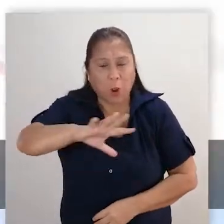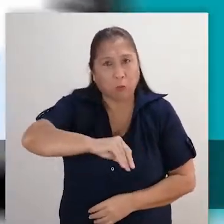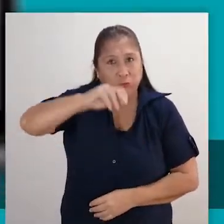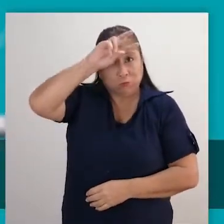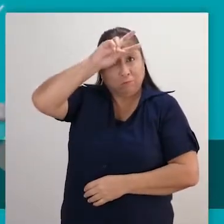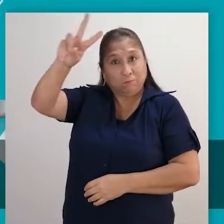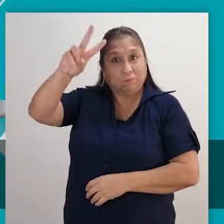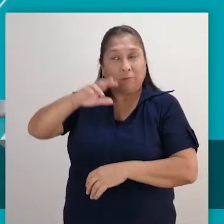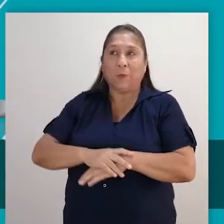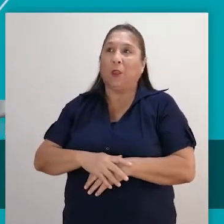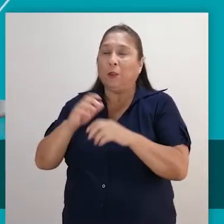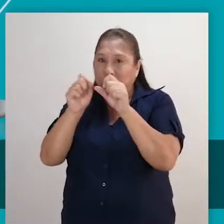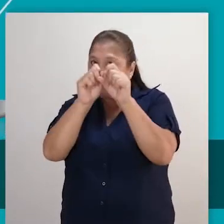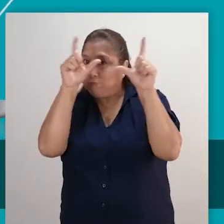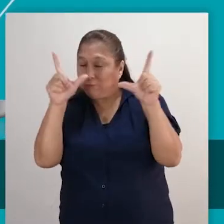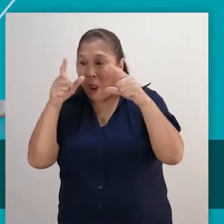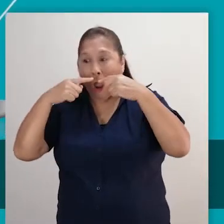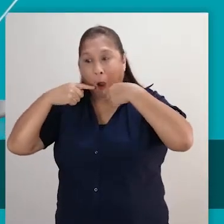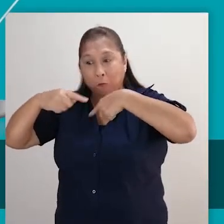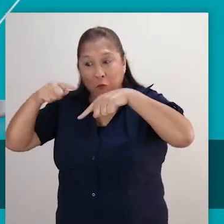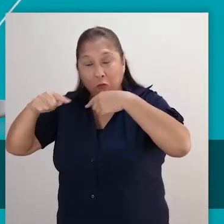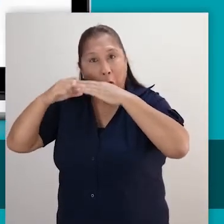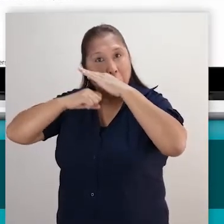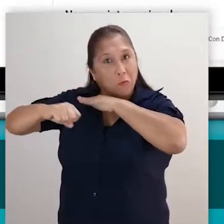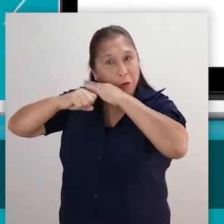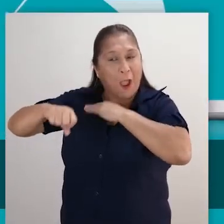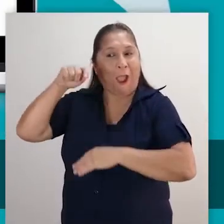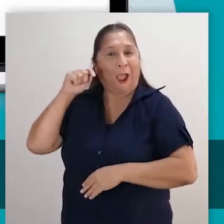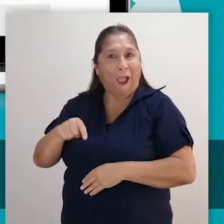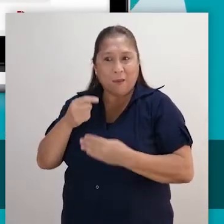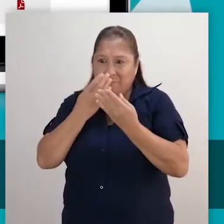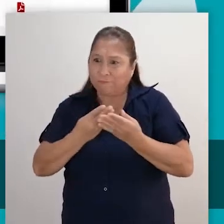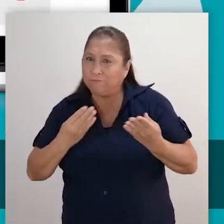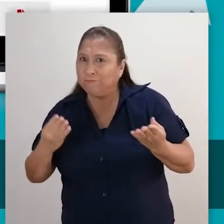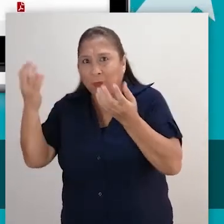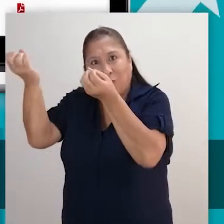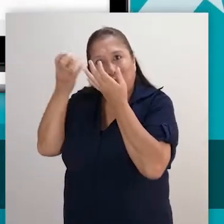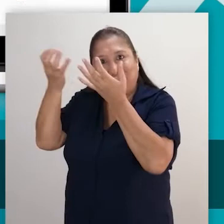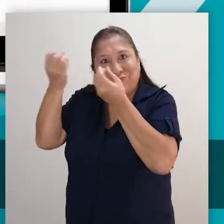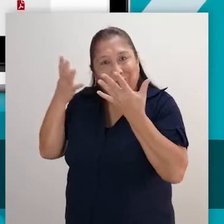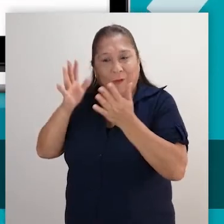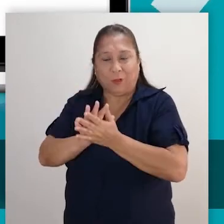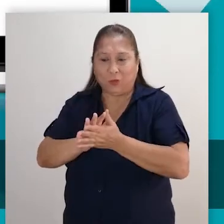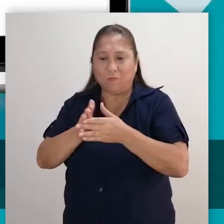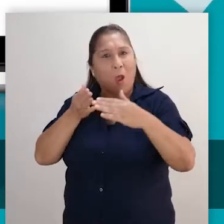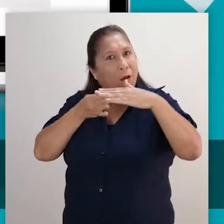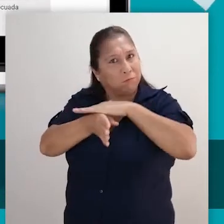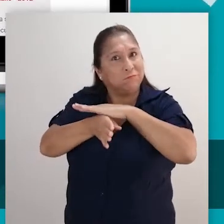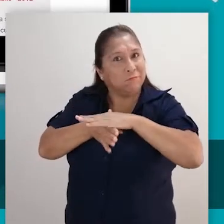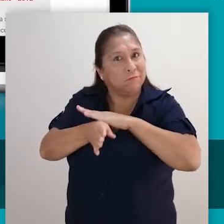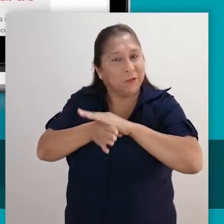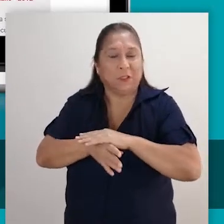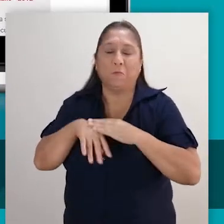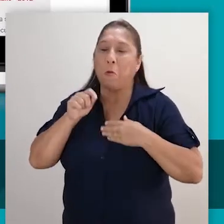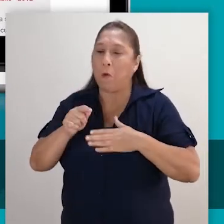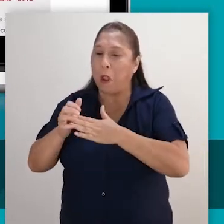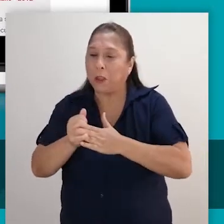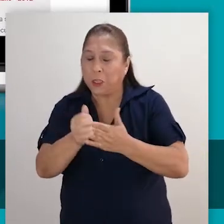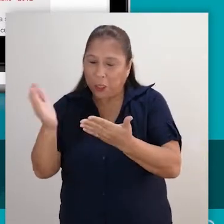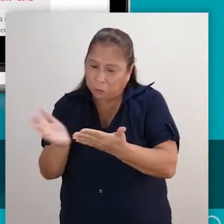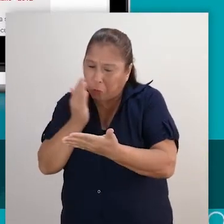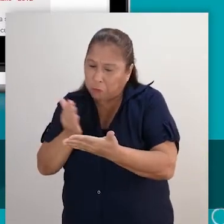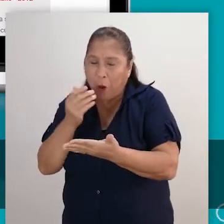en la pestaña publicaciones encontrará material informativo en formatos accesibles como guías